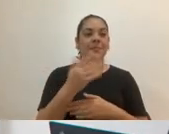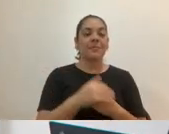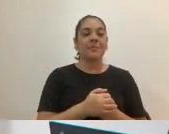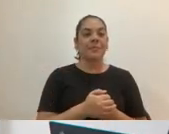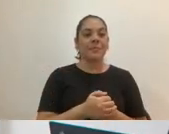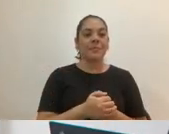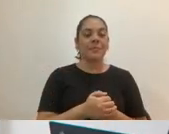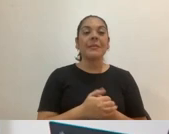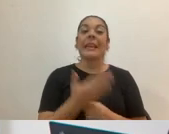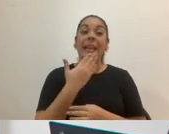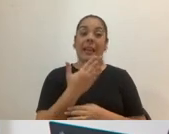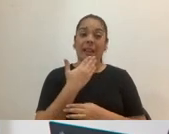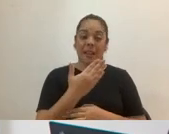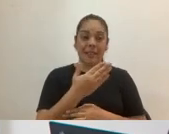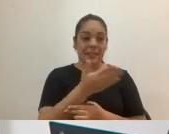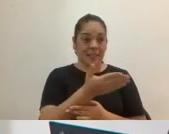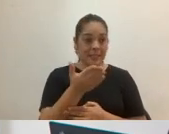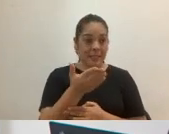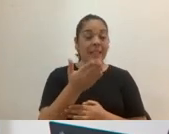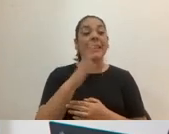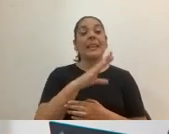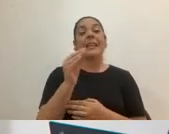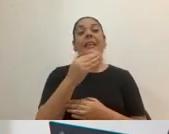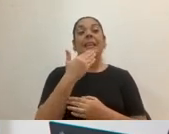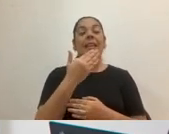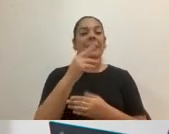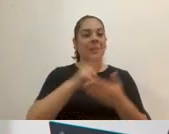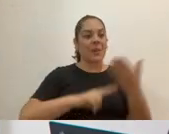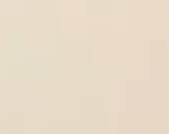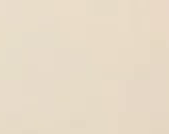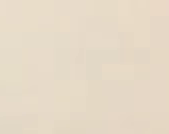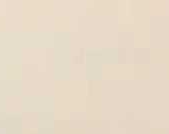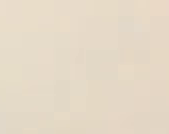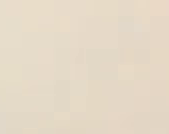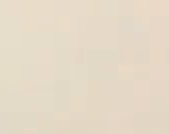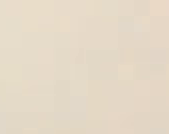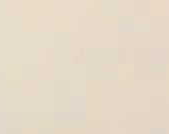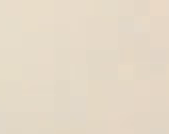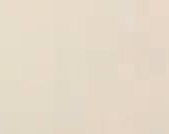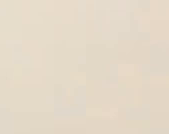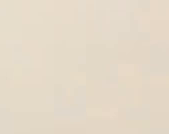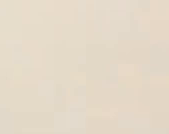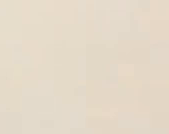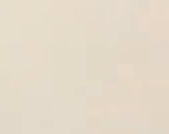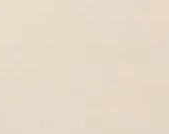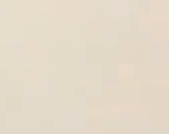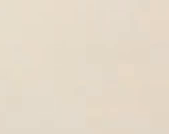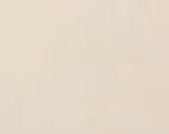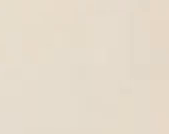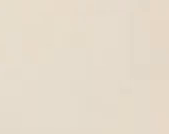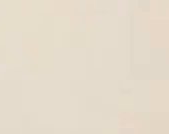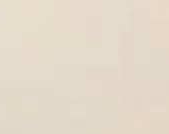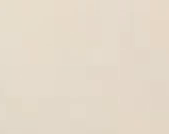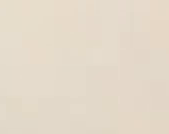Muchas gracias Iván y muchas gracias también a la Universidad por la invitación. Muy bien, ahora sí, sin más podemos iniciar.